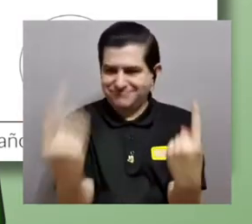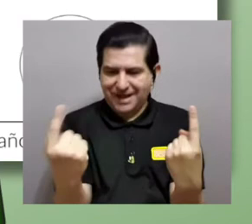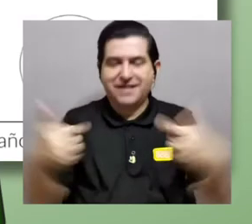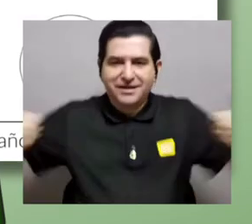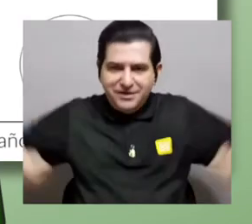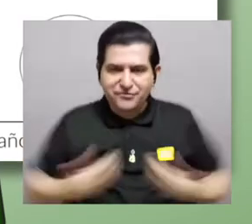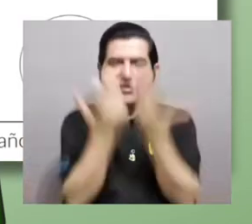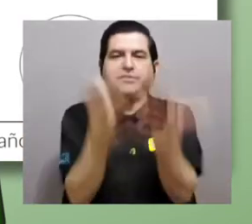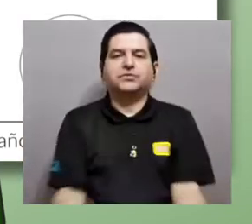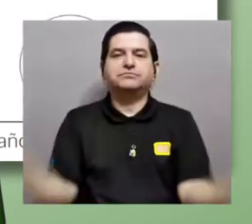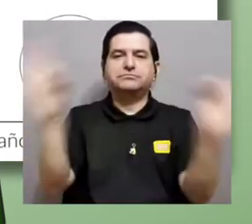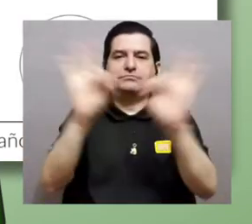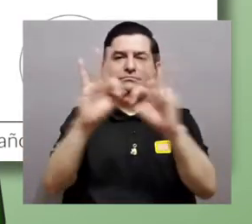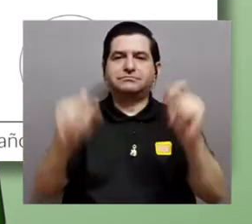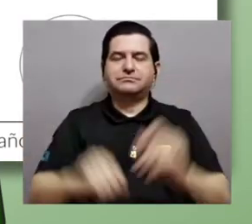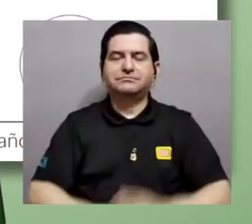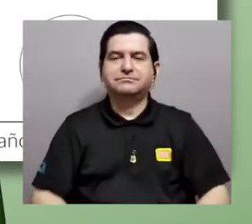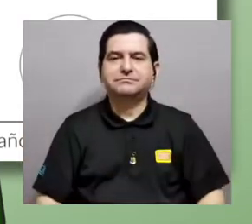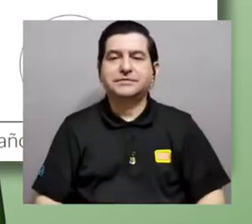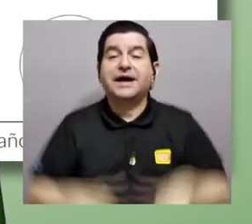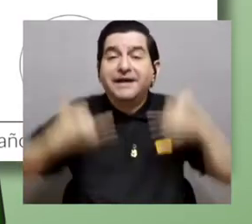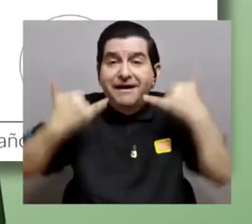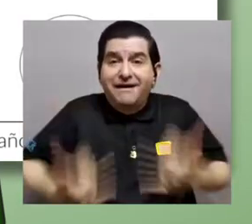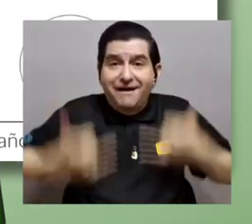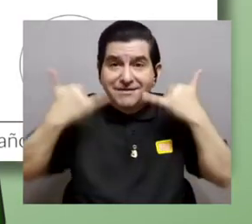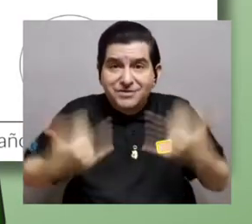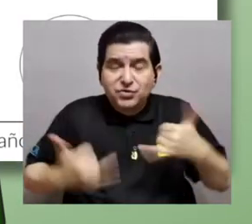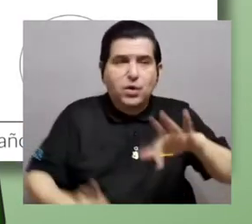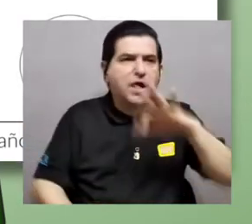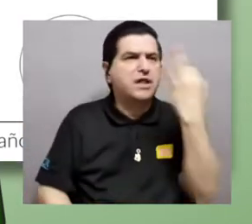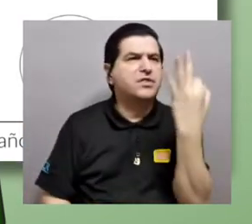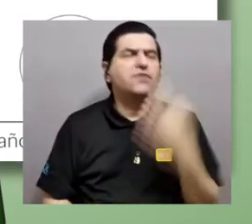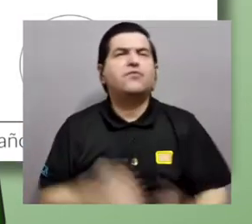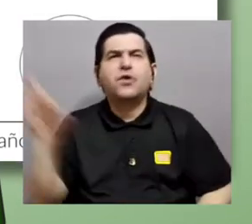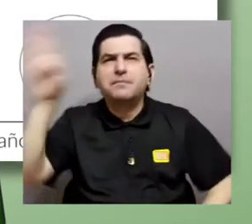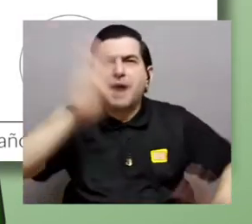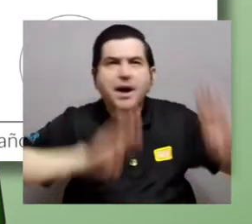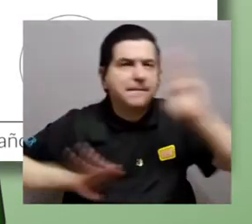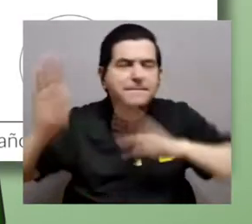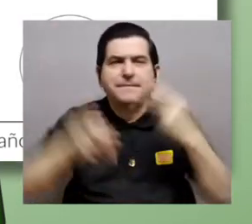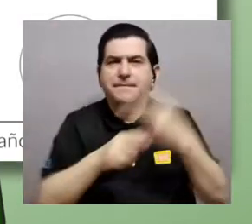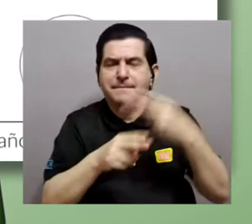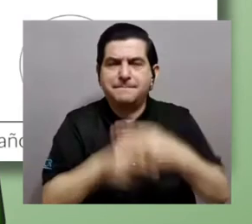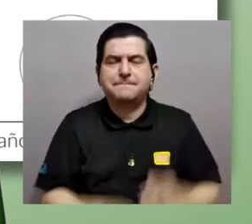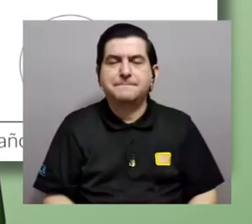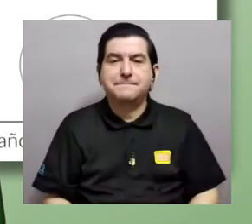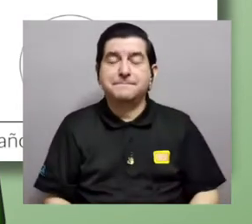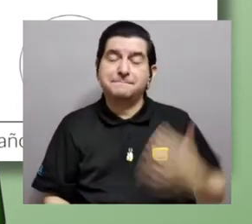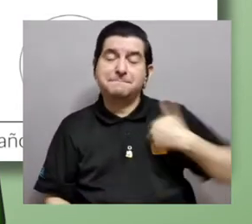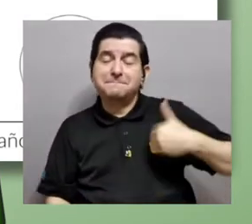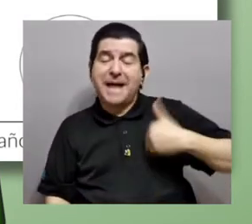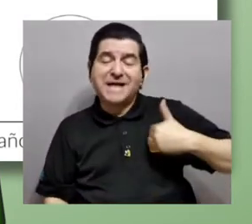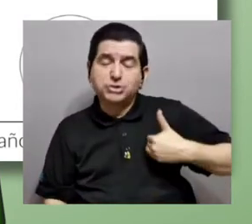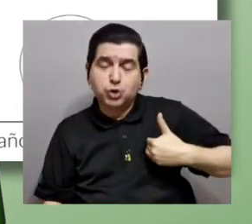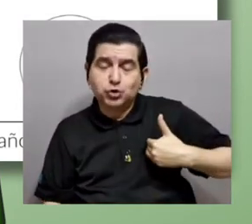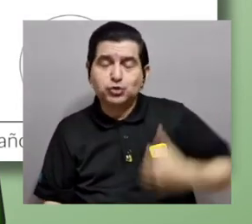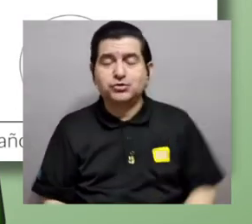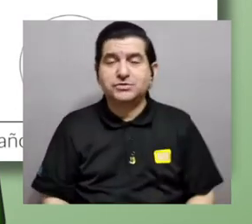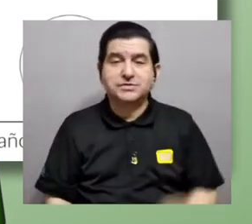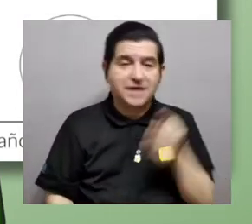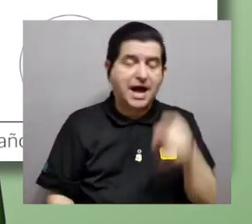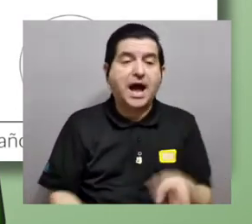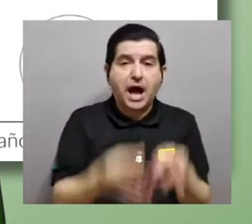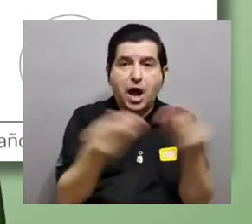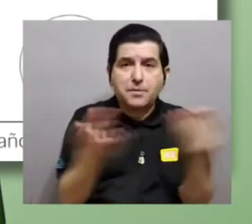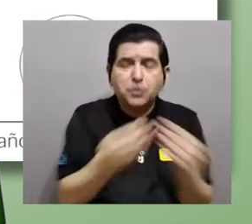fundamentales. Actualmente y de manera meramente biológica, le llamamos machos a los individuos que se especializan en producir